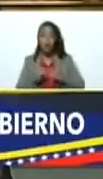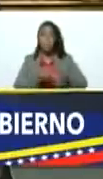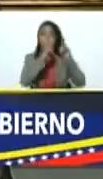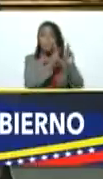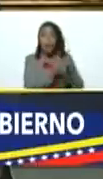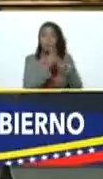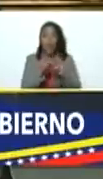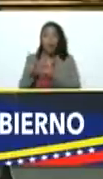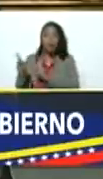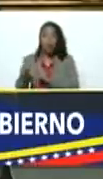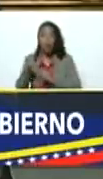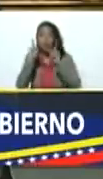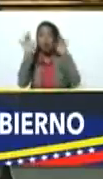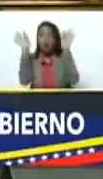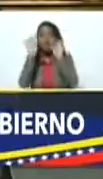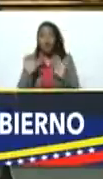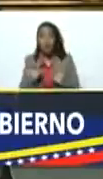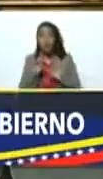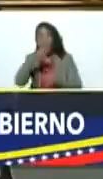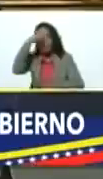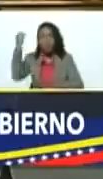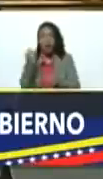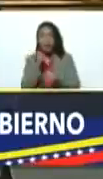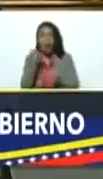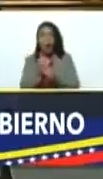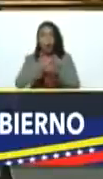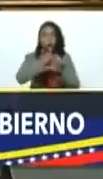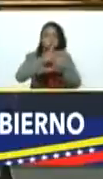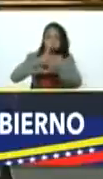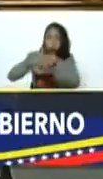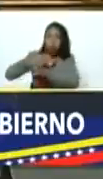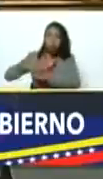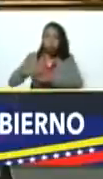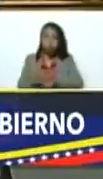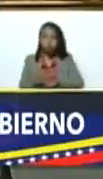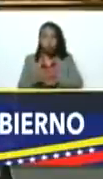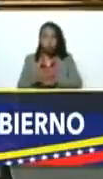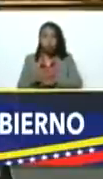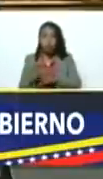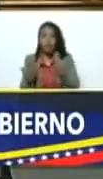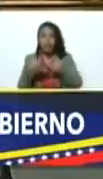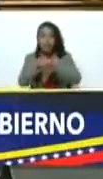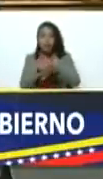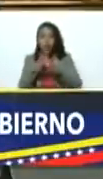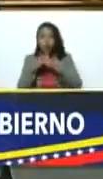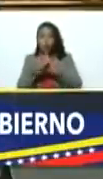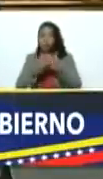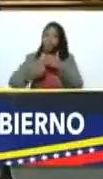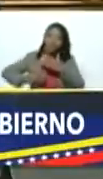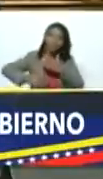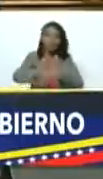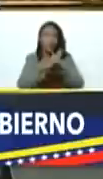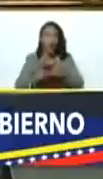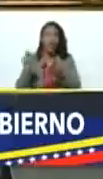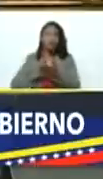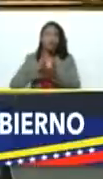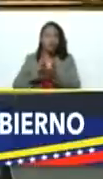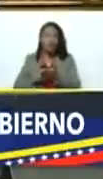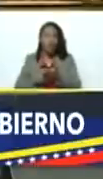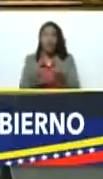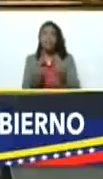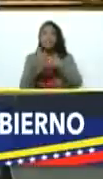de un modelo de gestión compartido y mixto echar a andar la recuperación